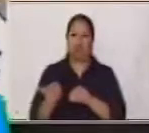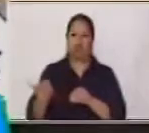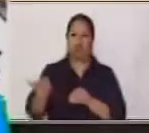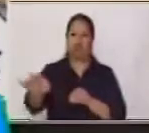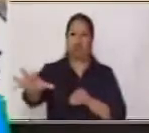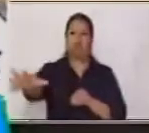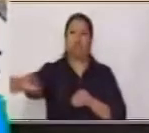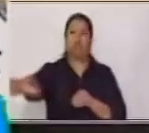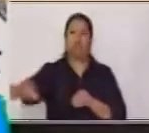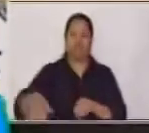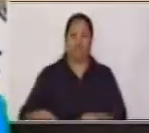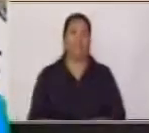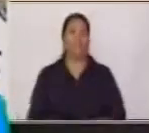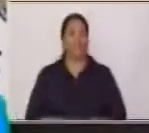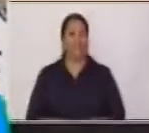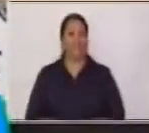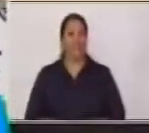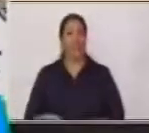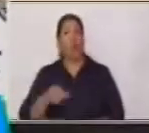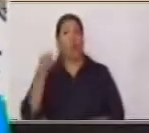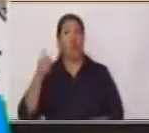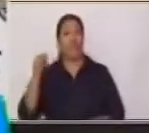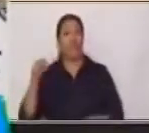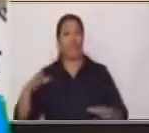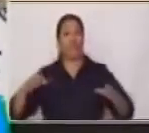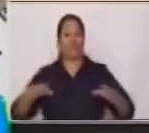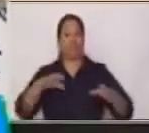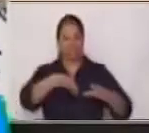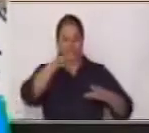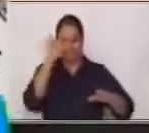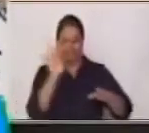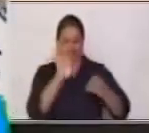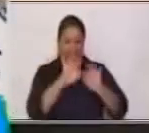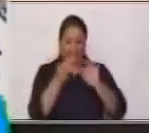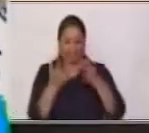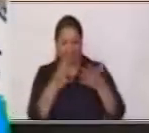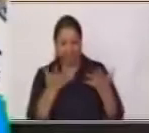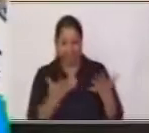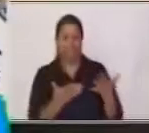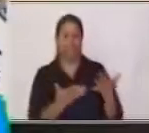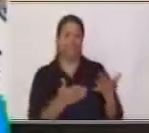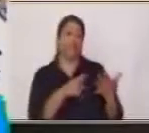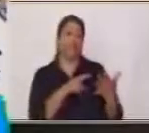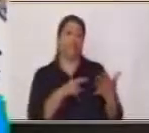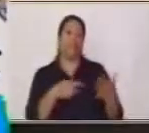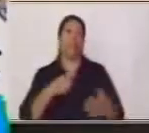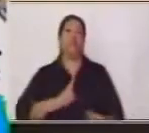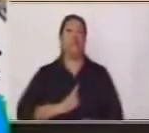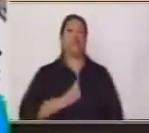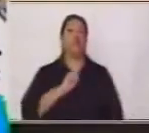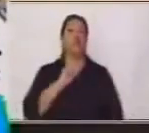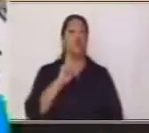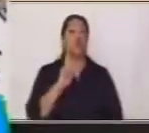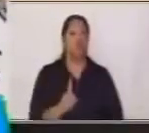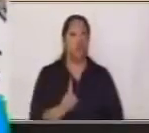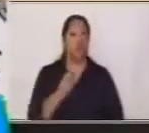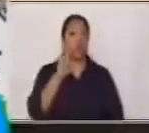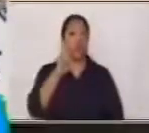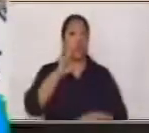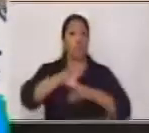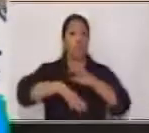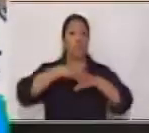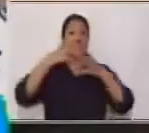Por aquí Vamos a ver Y nuestra adivinanza Dice Soy una fruta